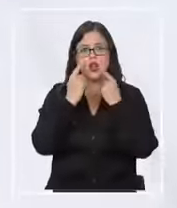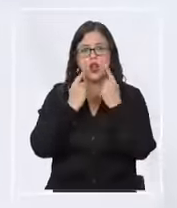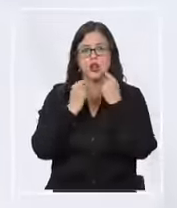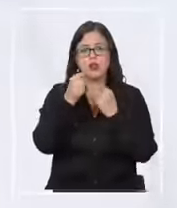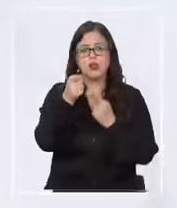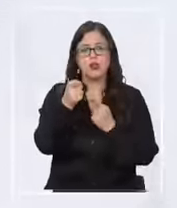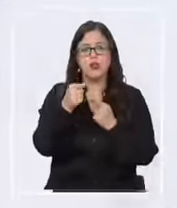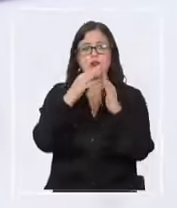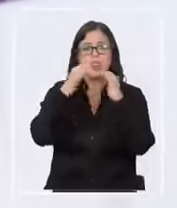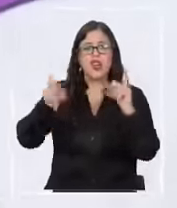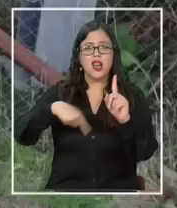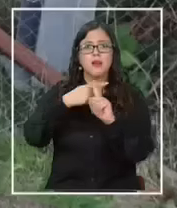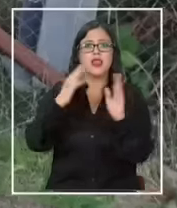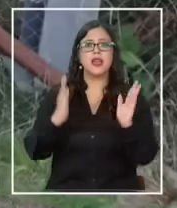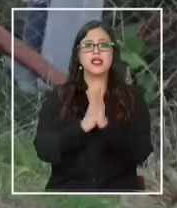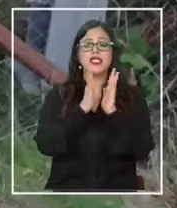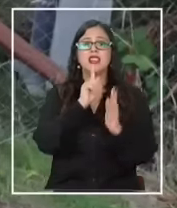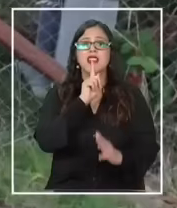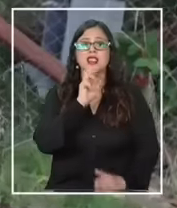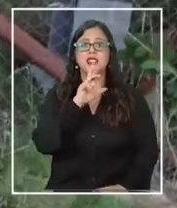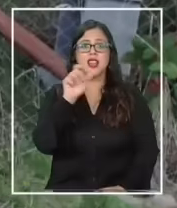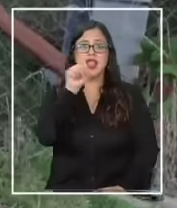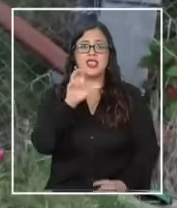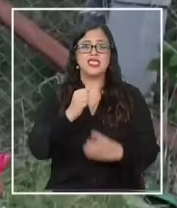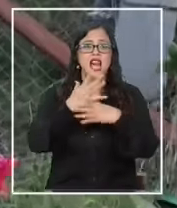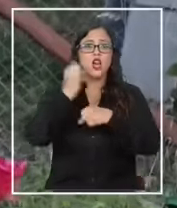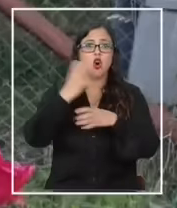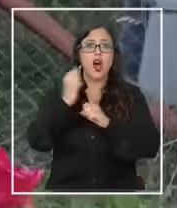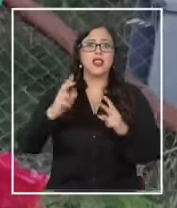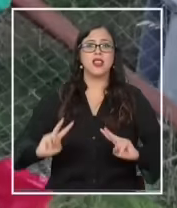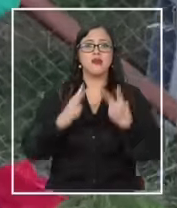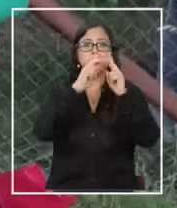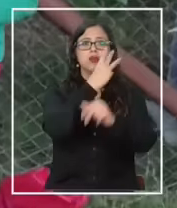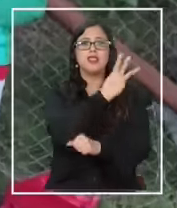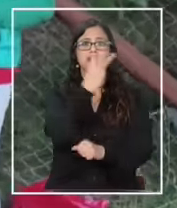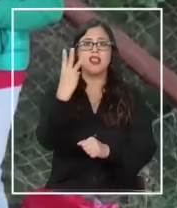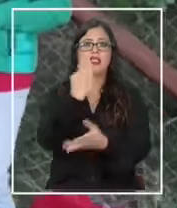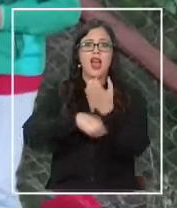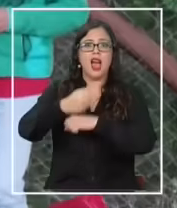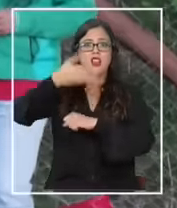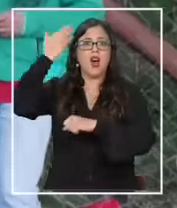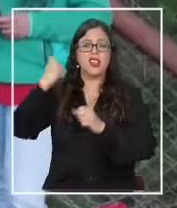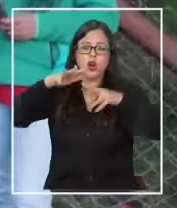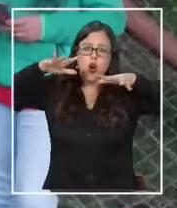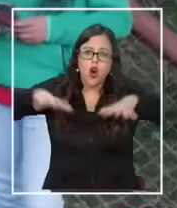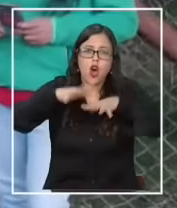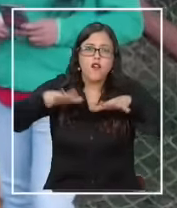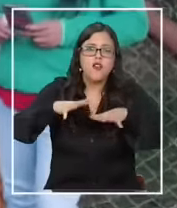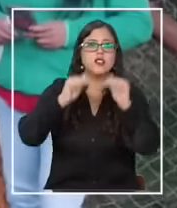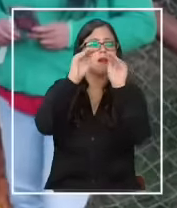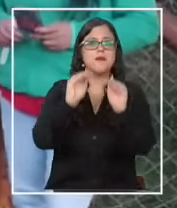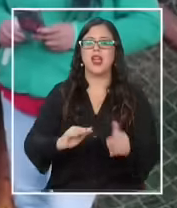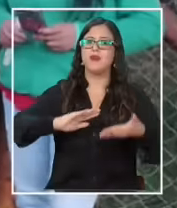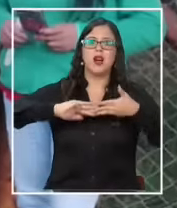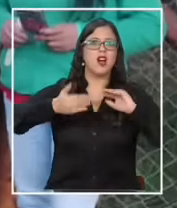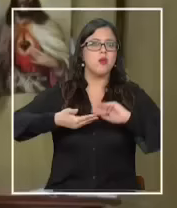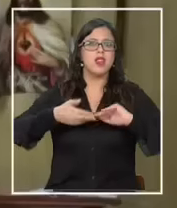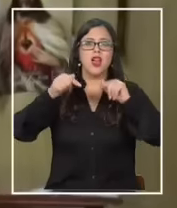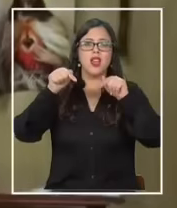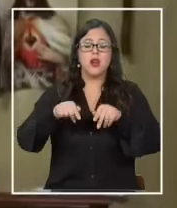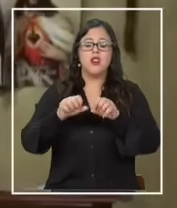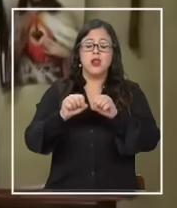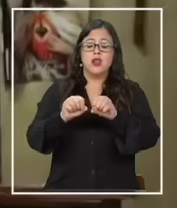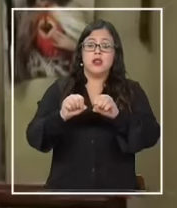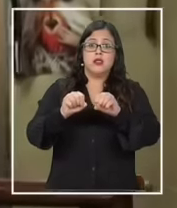La capilla Santa Teresa de los Andes fue edificada hace 33 años con mucho esfuerzo por la misma comunidad que